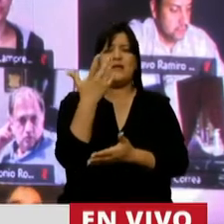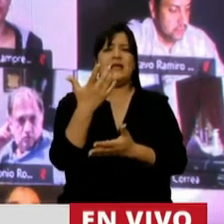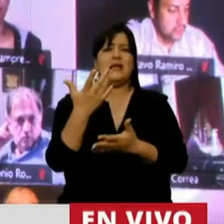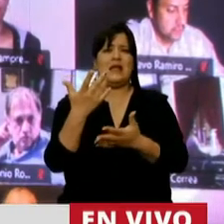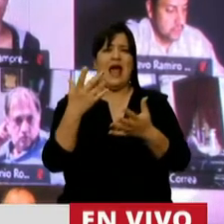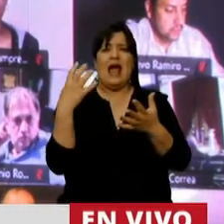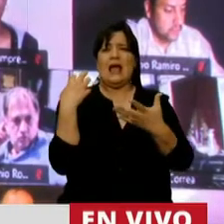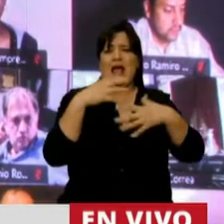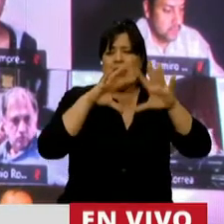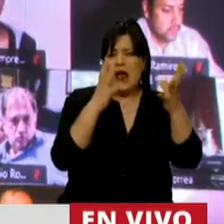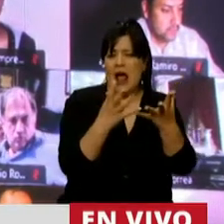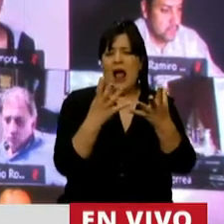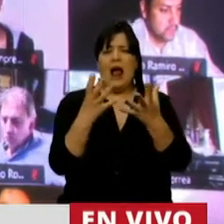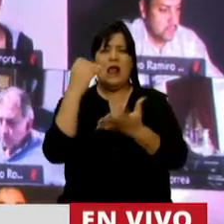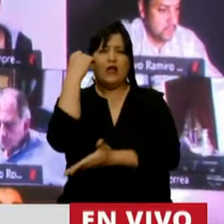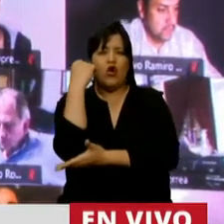debidamente...